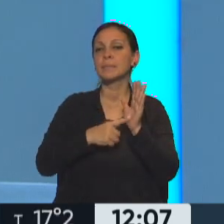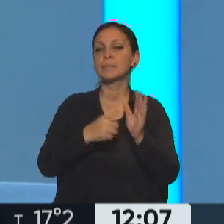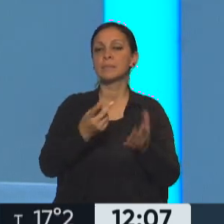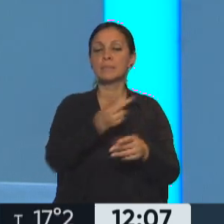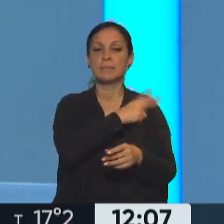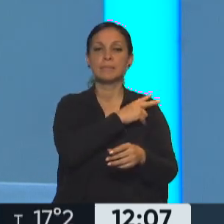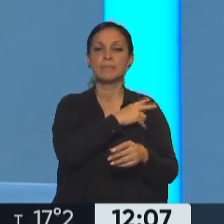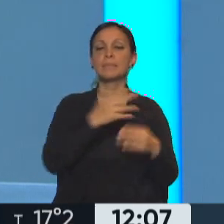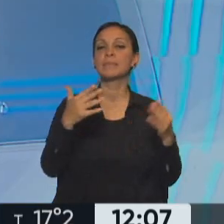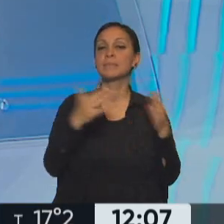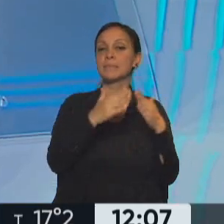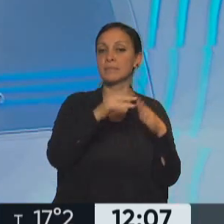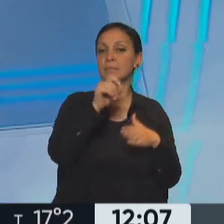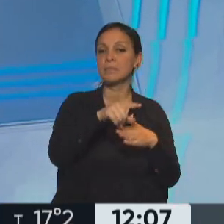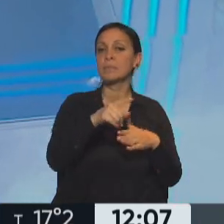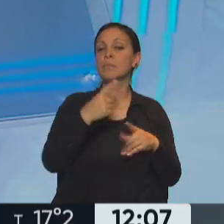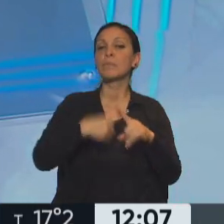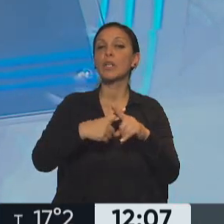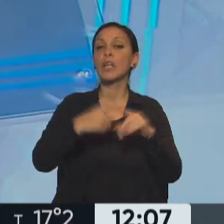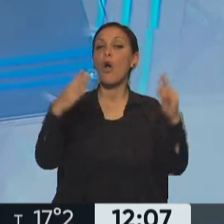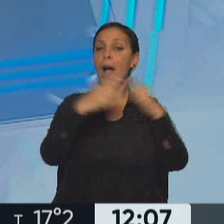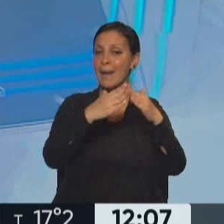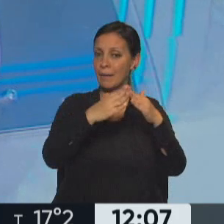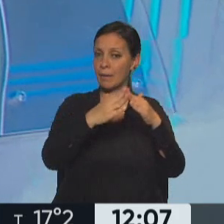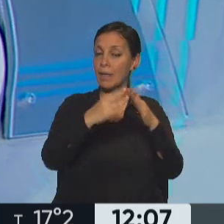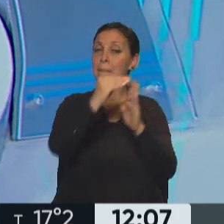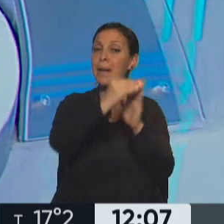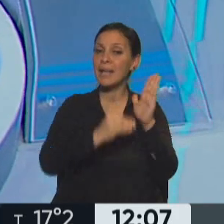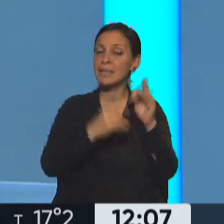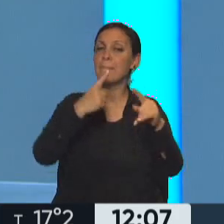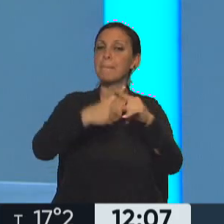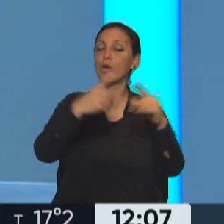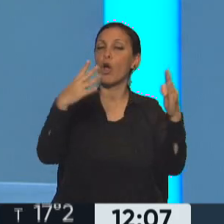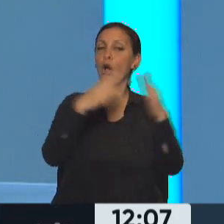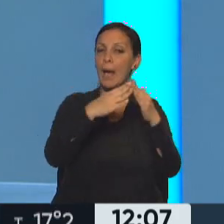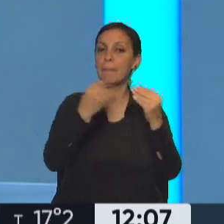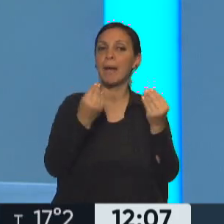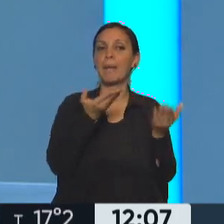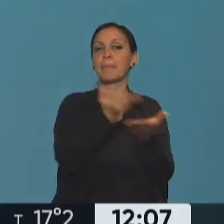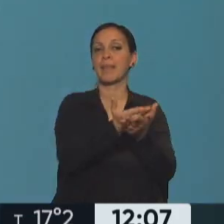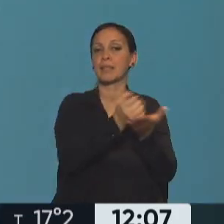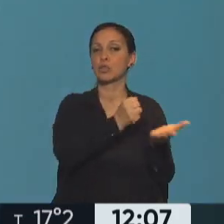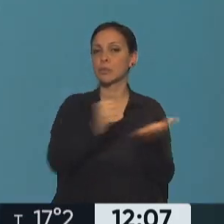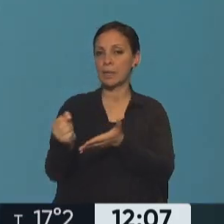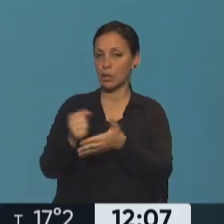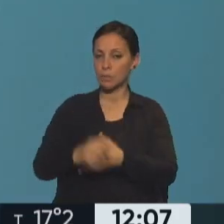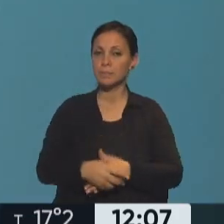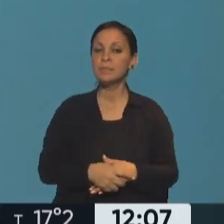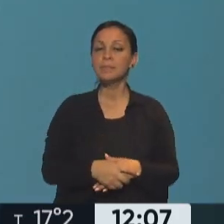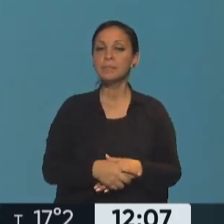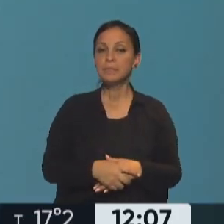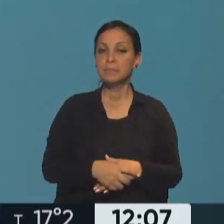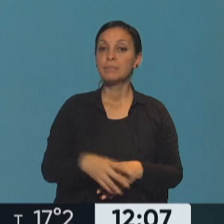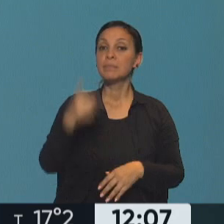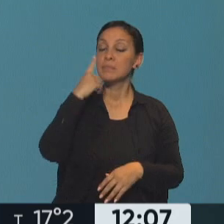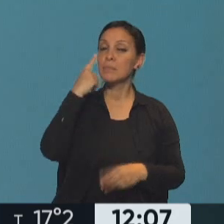es una planilla por hogar que se siga para pedir el mantenimiento del subsidio. Bien, vayamos ahora, justamente, qué